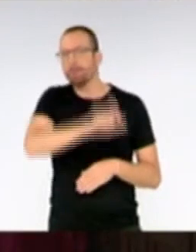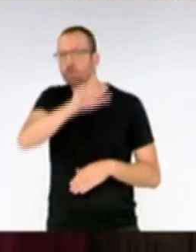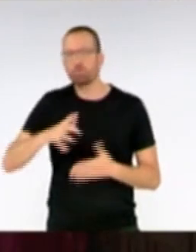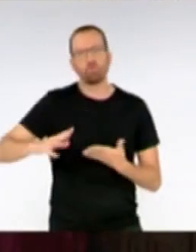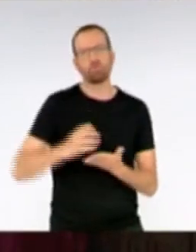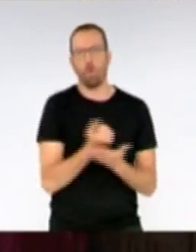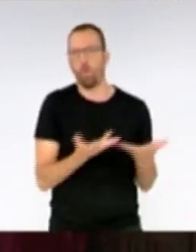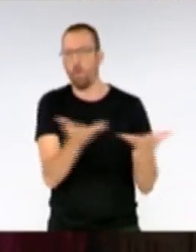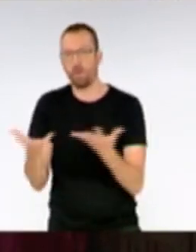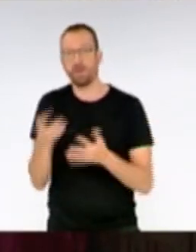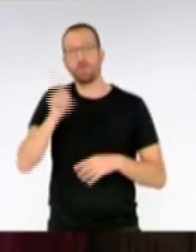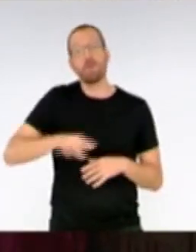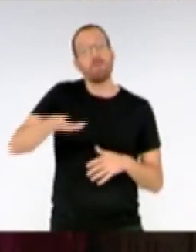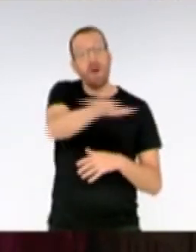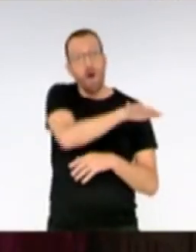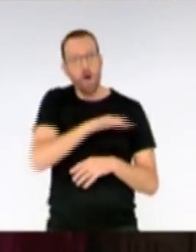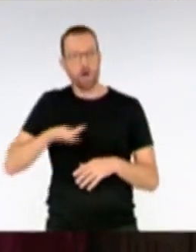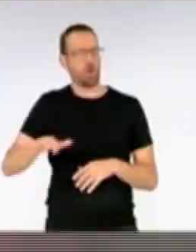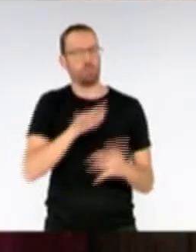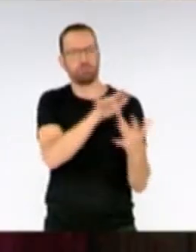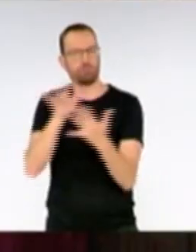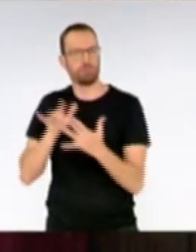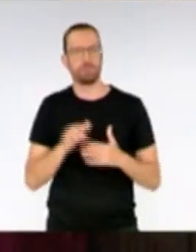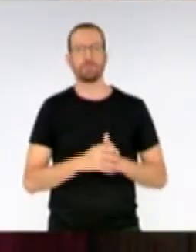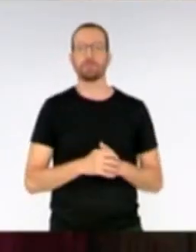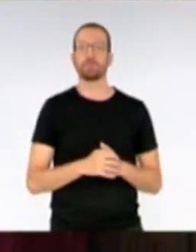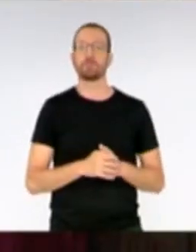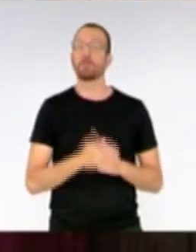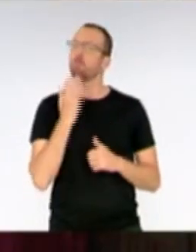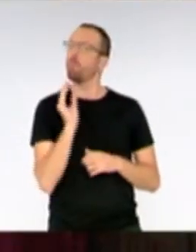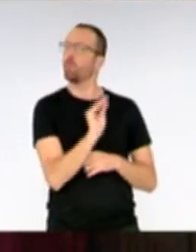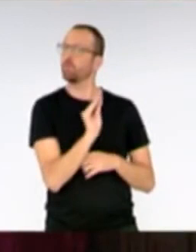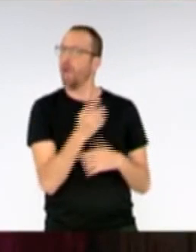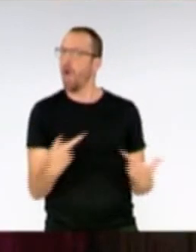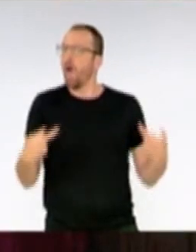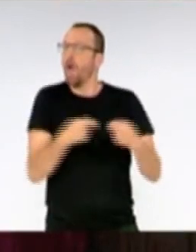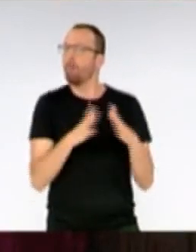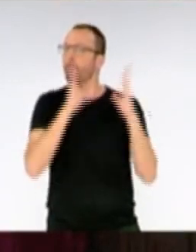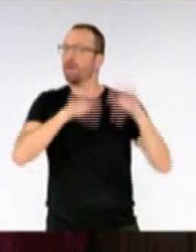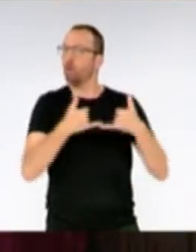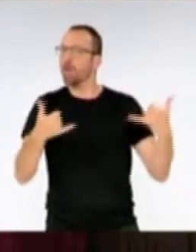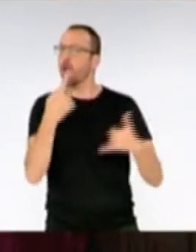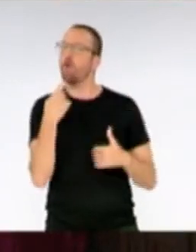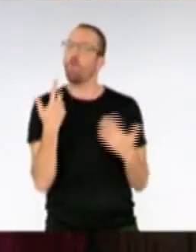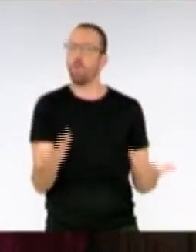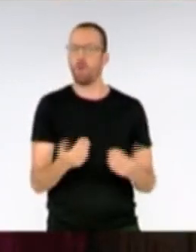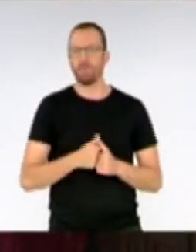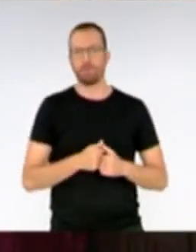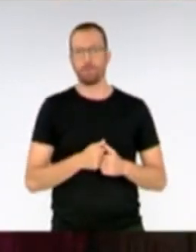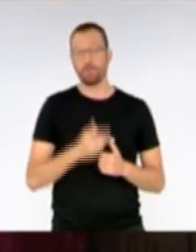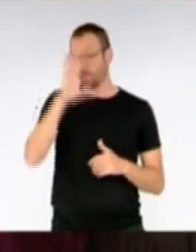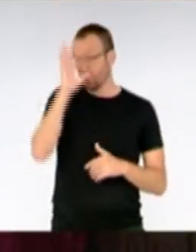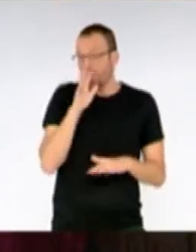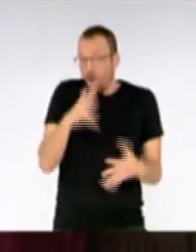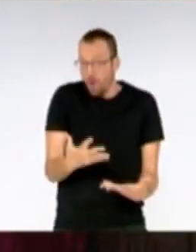importante para nosotros que es barrio, barrio, barrio. ¿Ante posibles pactos tiene alguna línea roja? Yo creo que en este momento